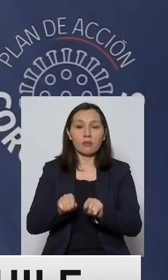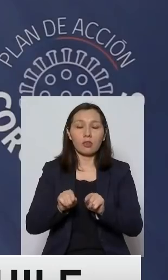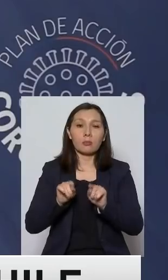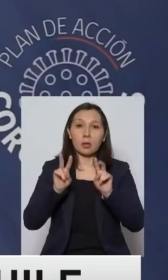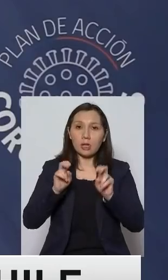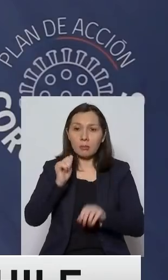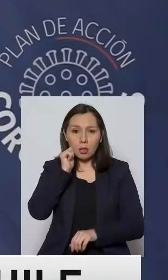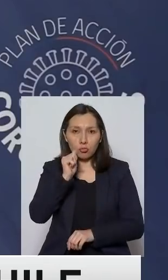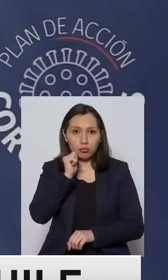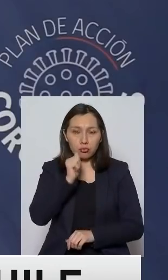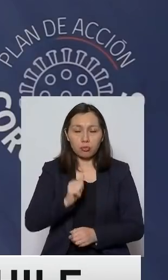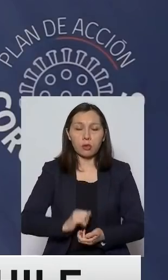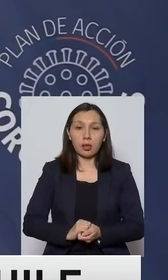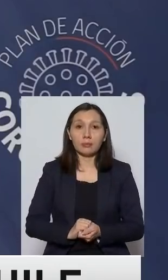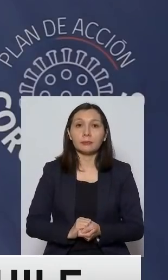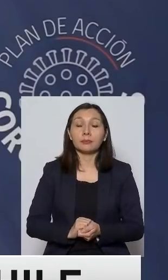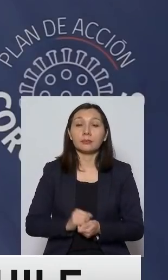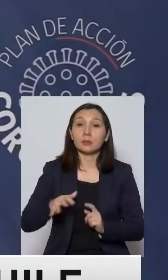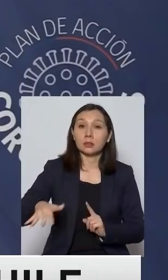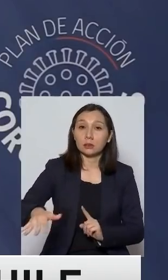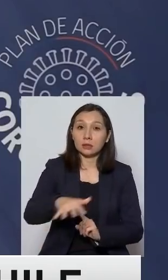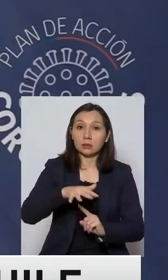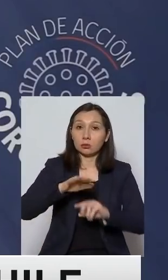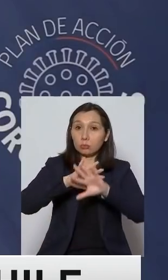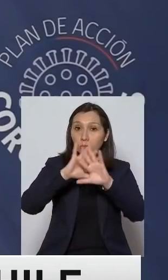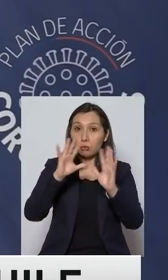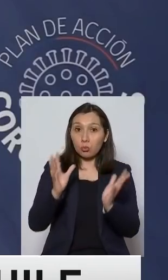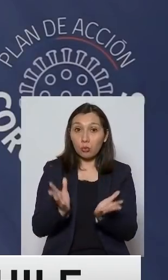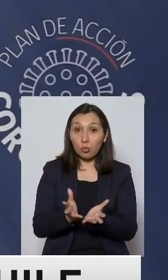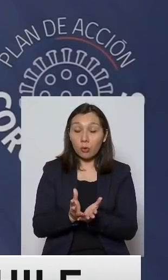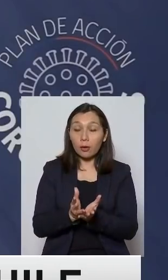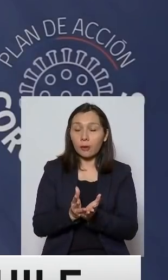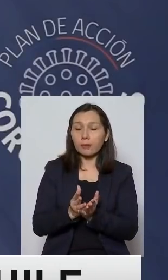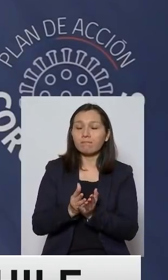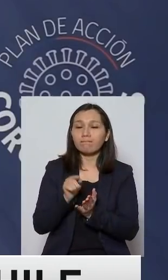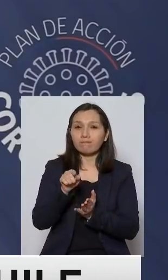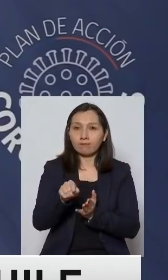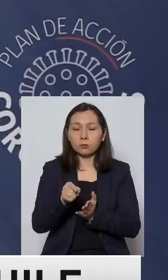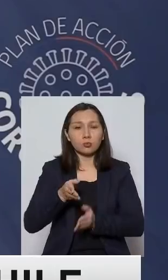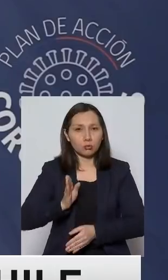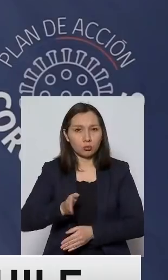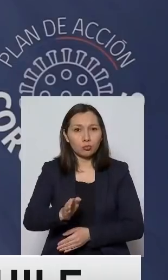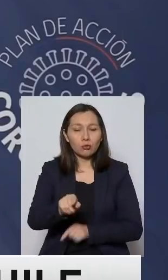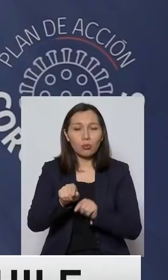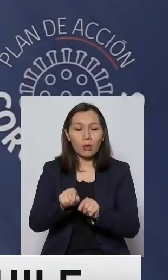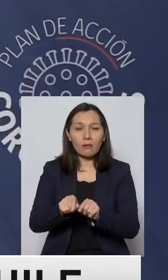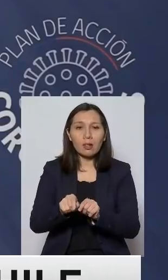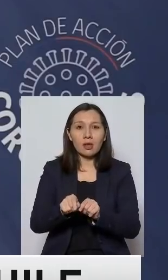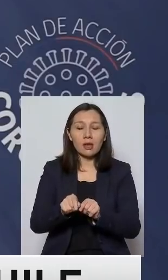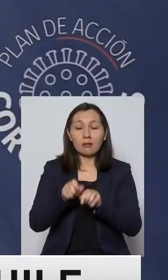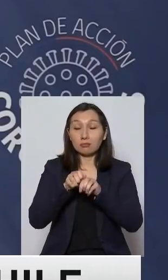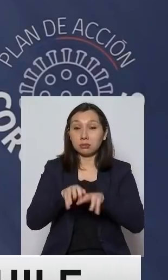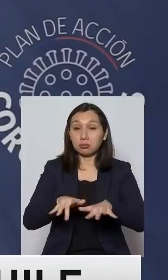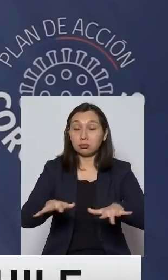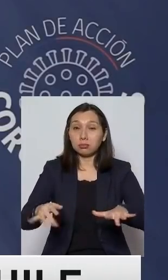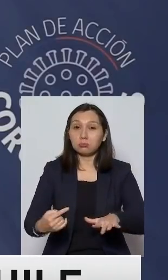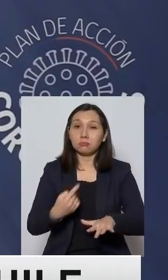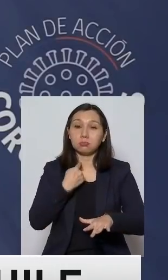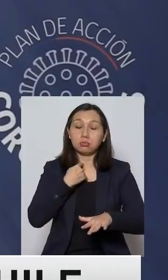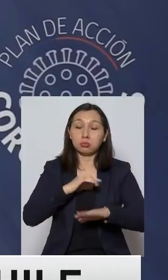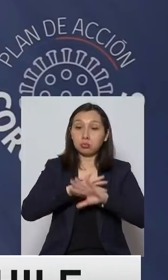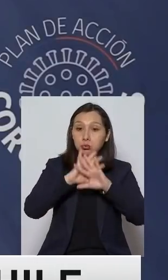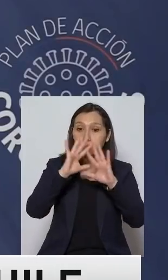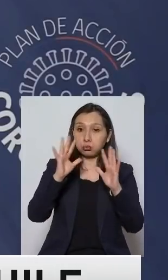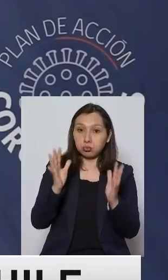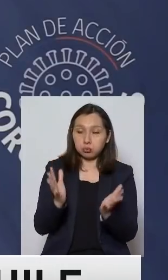de todos los días. Con respecto a la situación mundial, la situación mundial sigue siendo la pandemia azotando al mundo